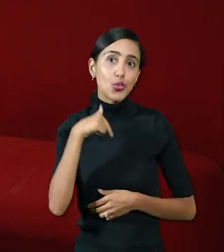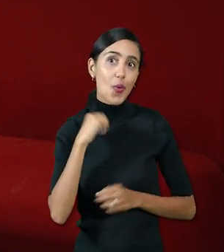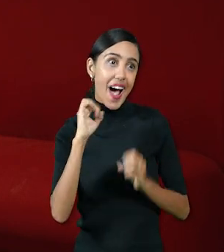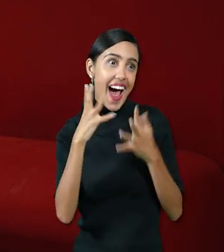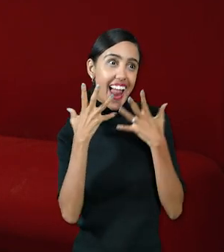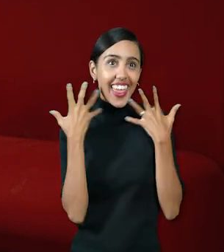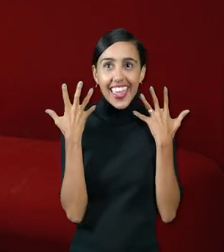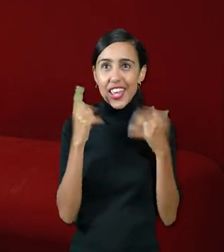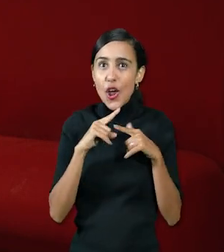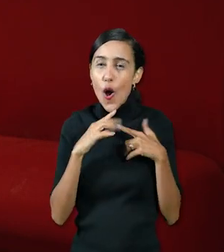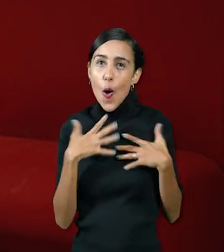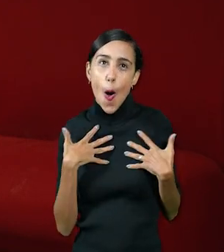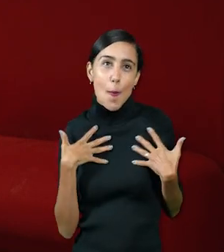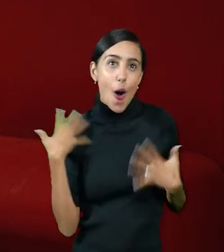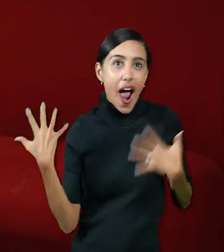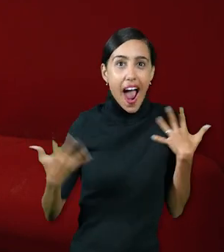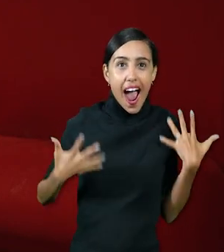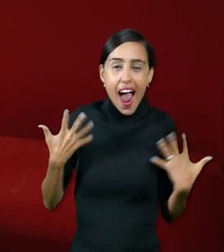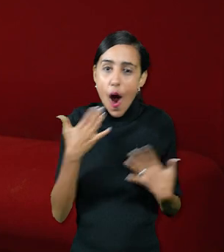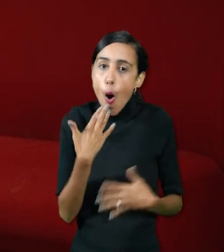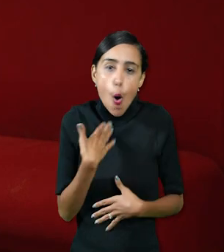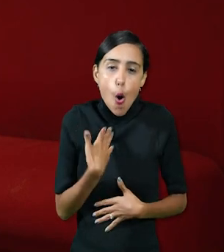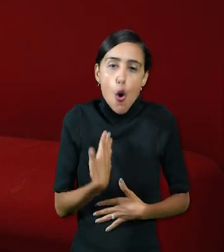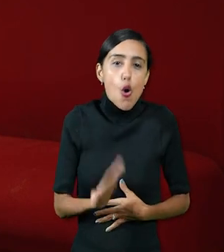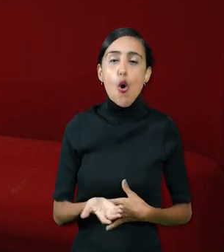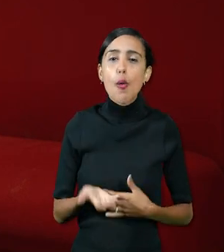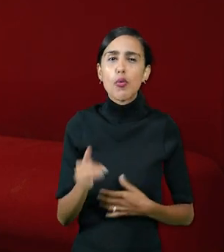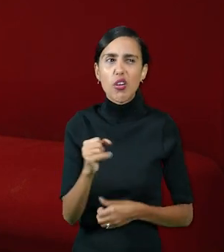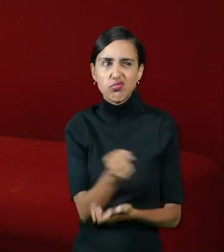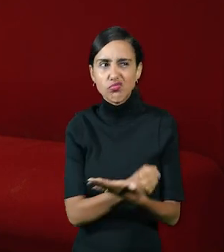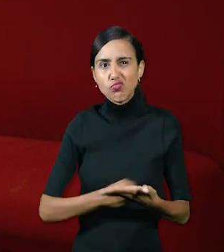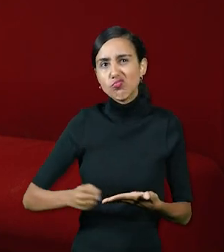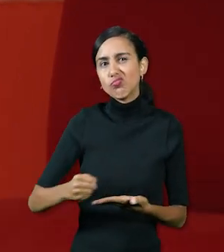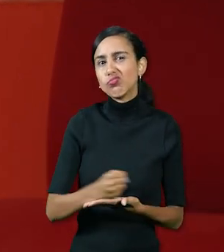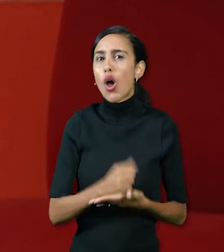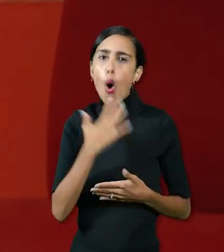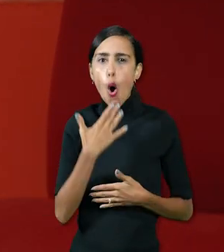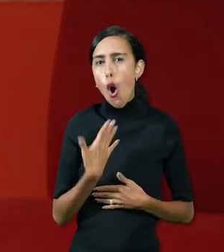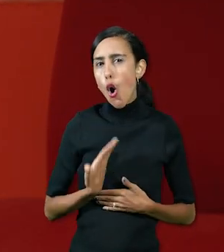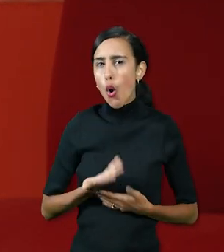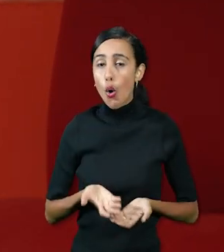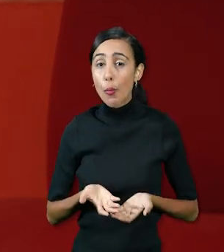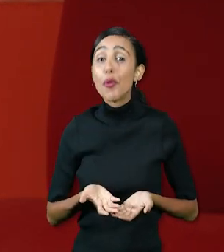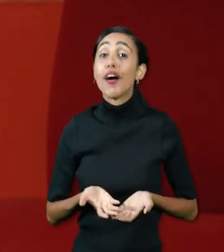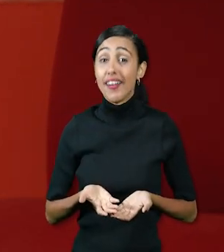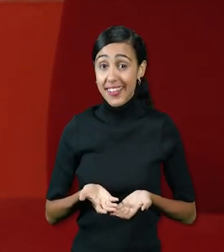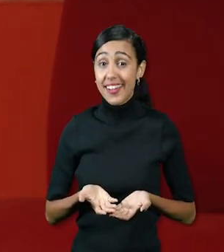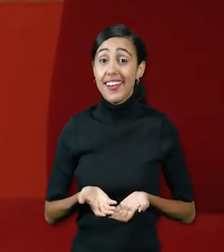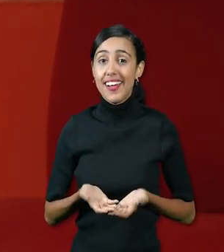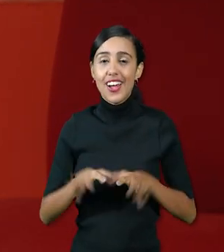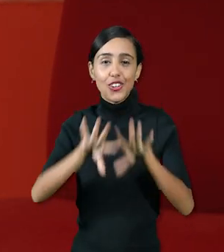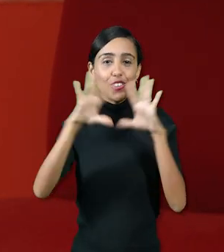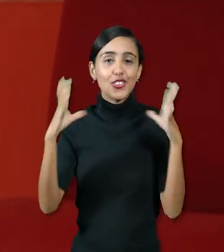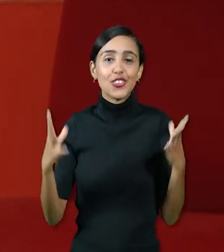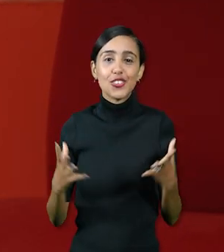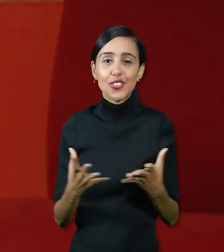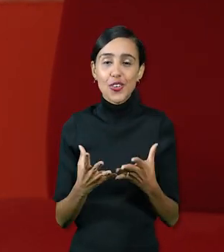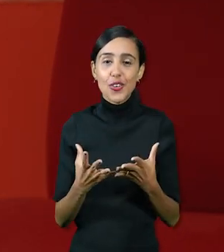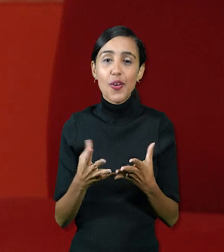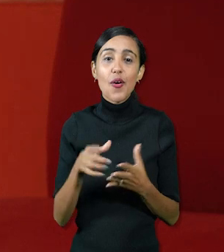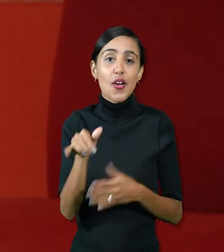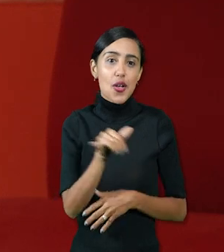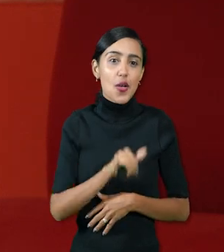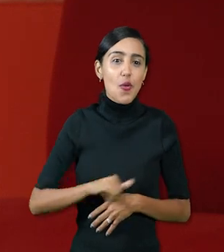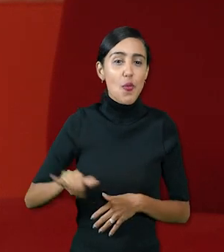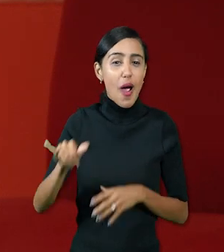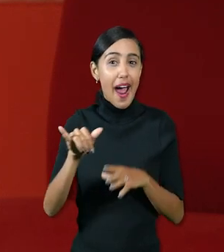alegre cuando estás excitado cuando estás molesto claro todo esto es muy